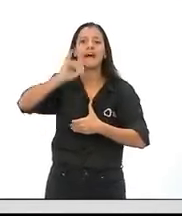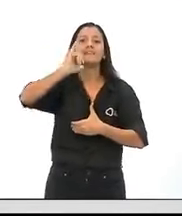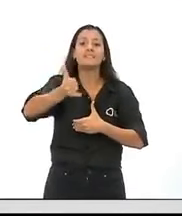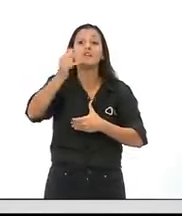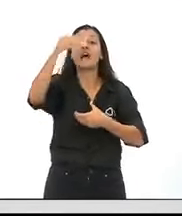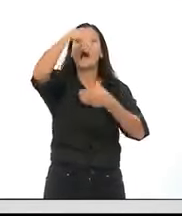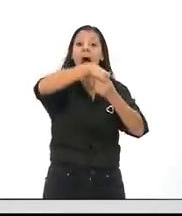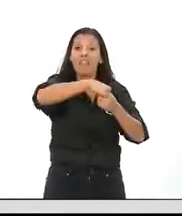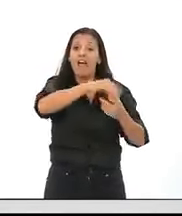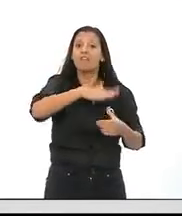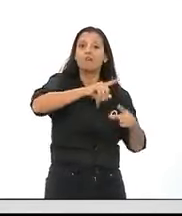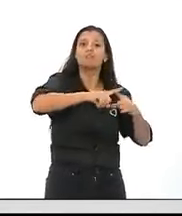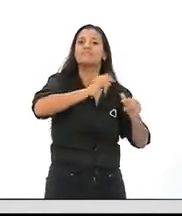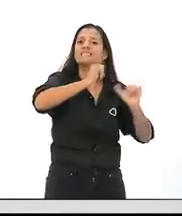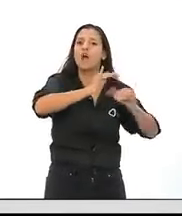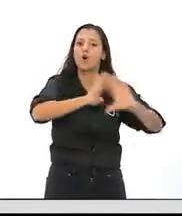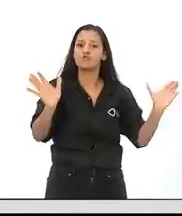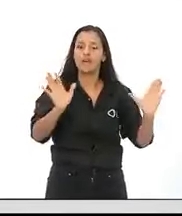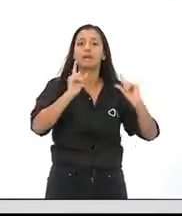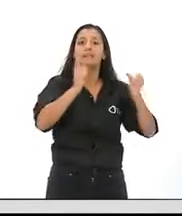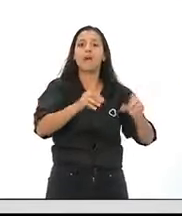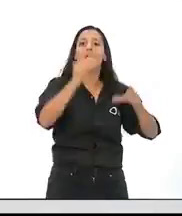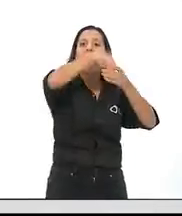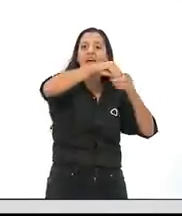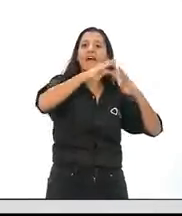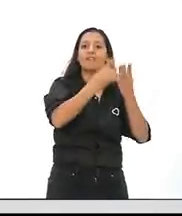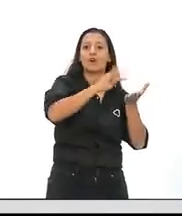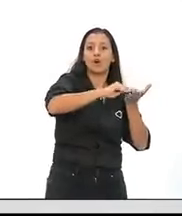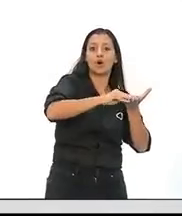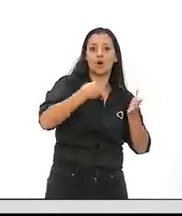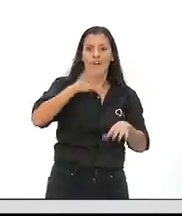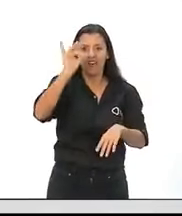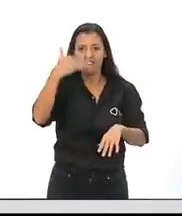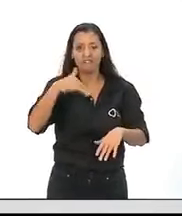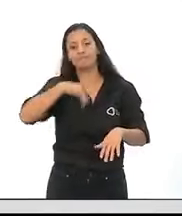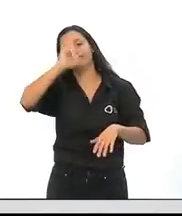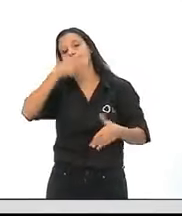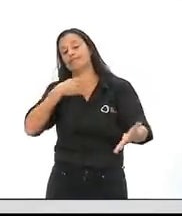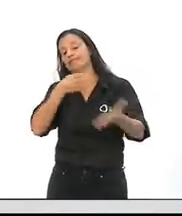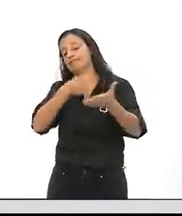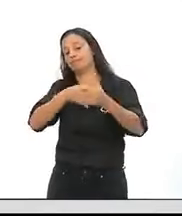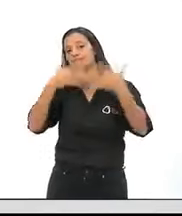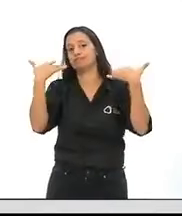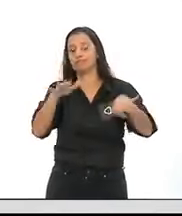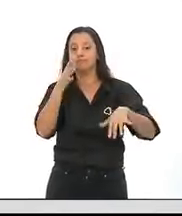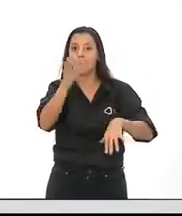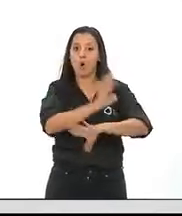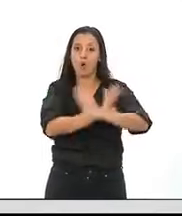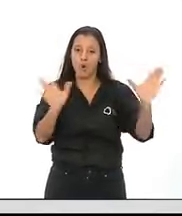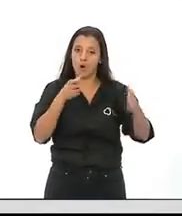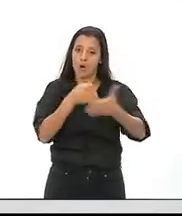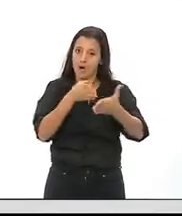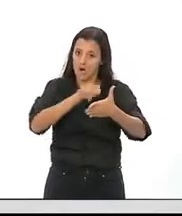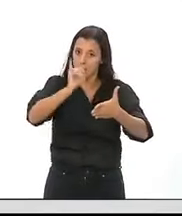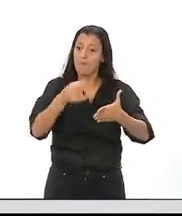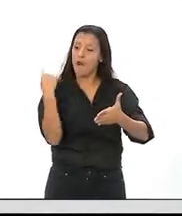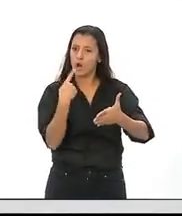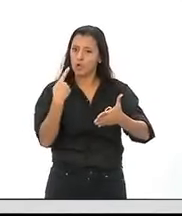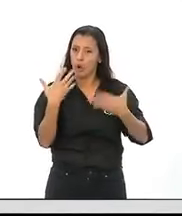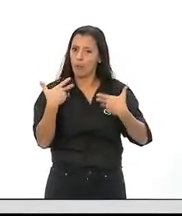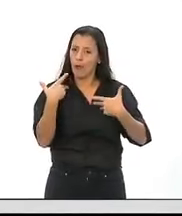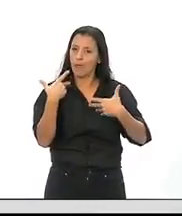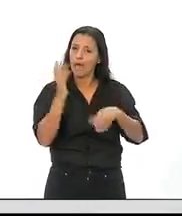espacios legislativos. que se impulse, es jodido, sí, totalmente, pero tenemos que